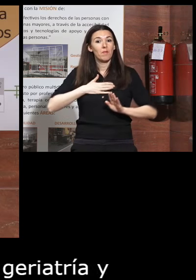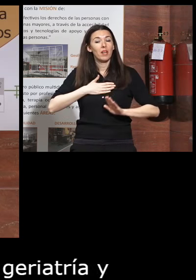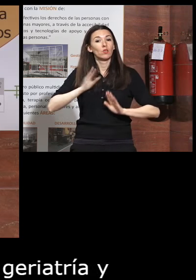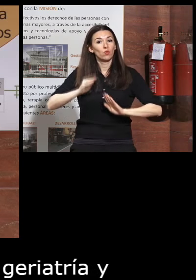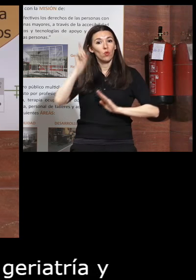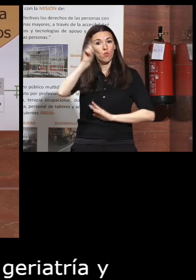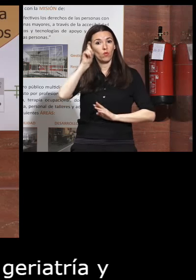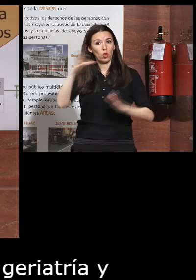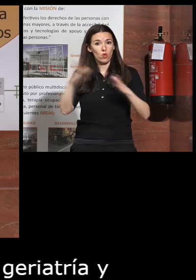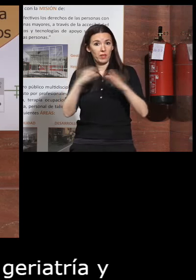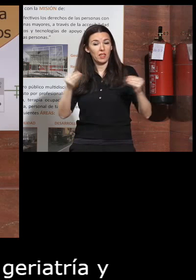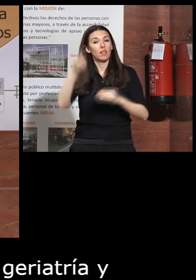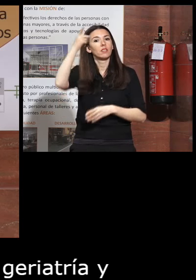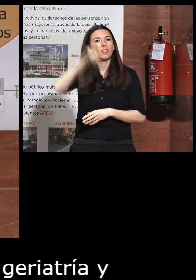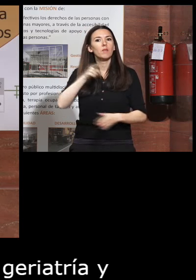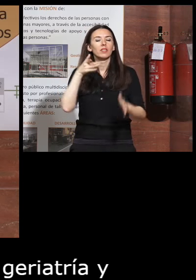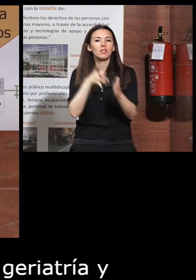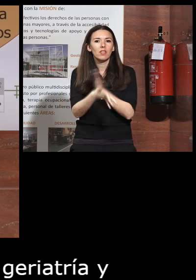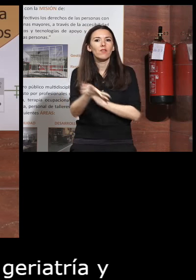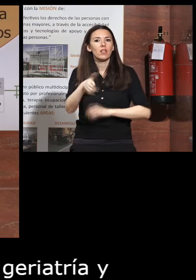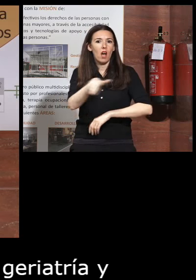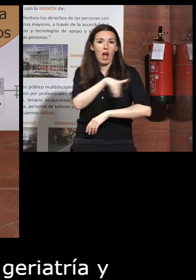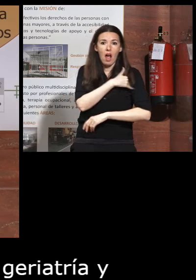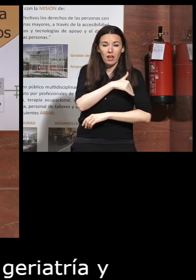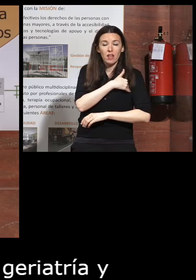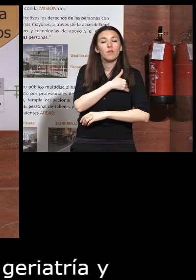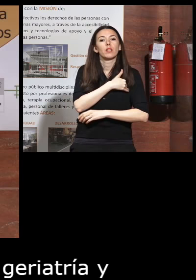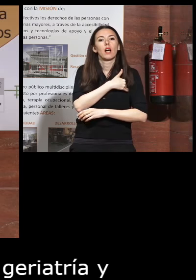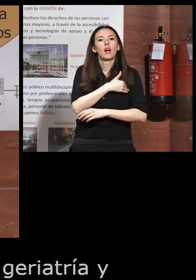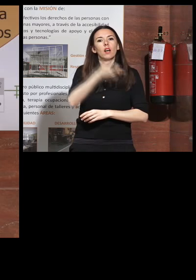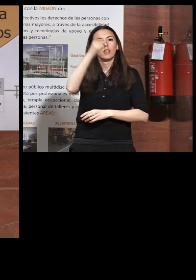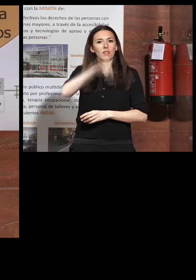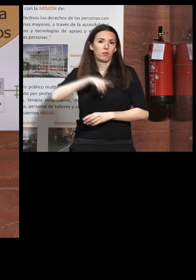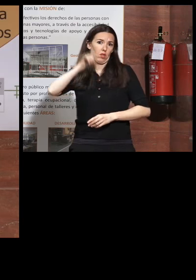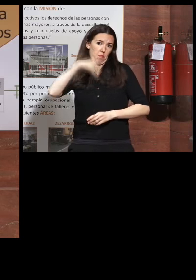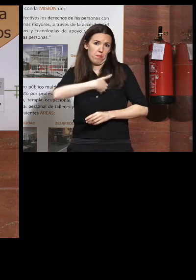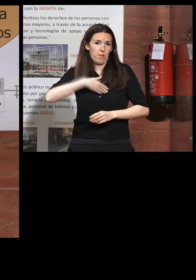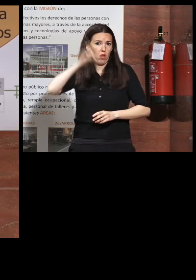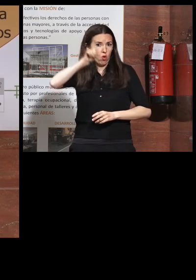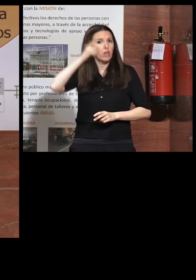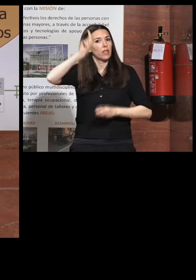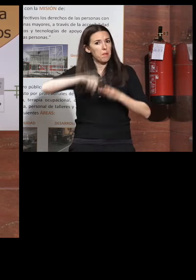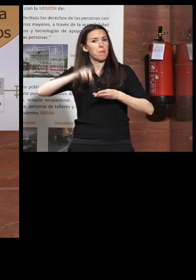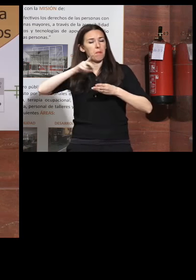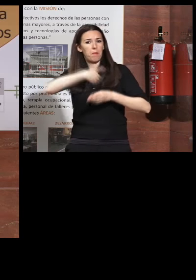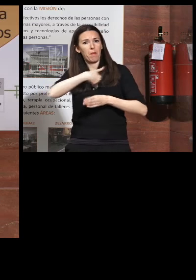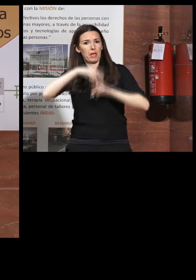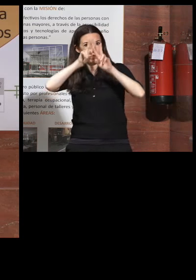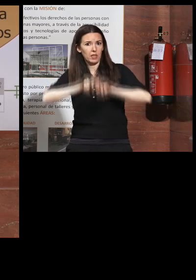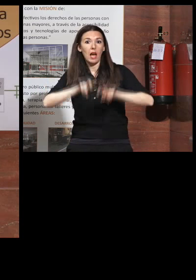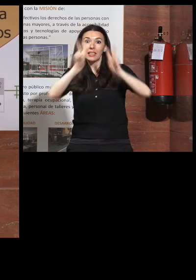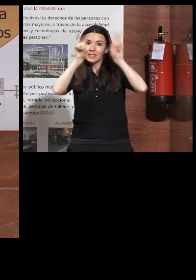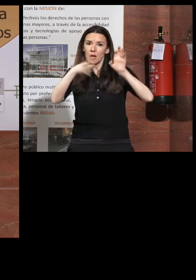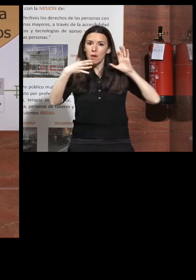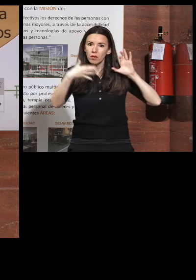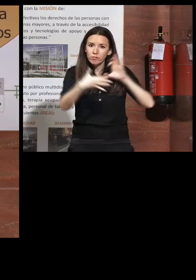universidad pues también en su implicación tanto académica como digamos docente como investigadora pues está en este tema